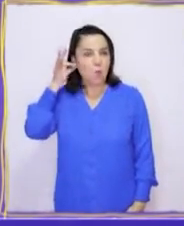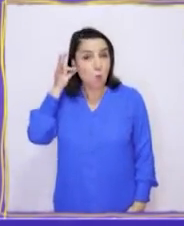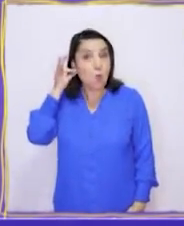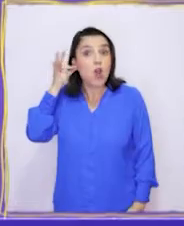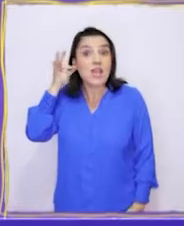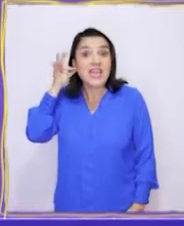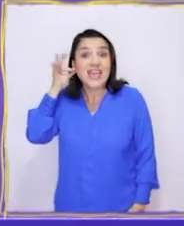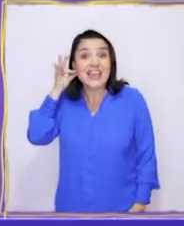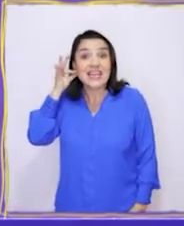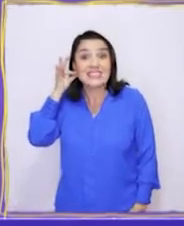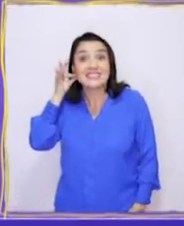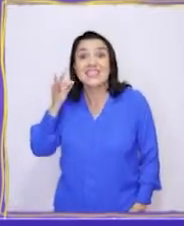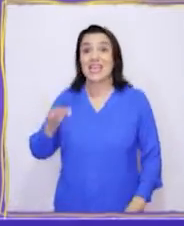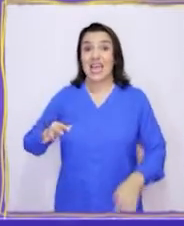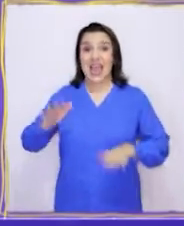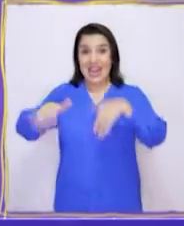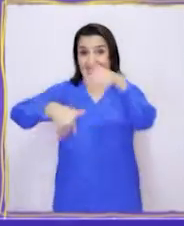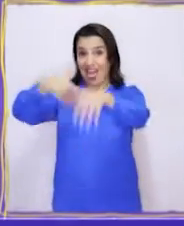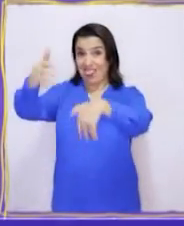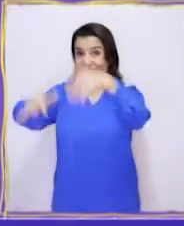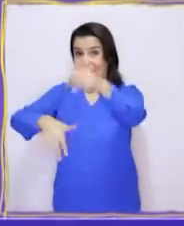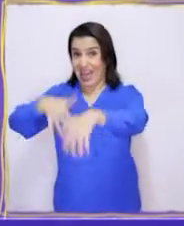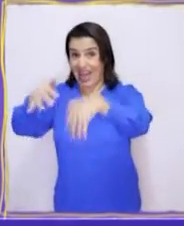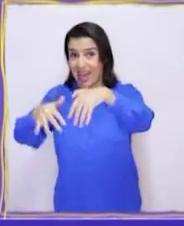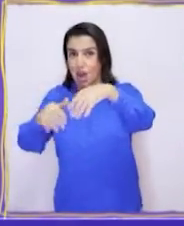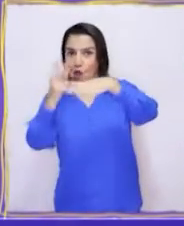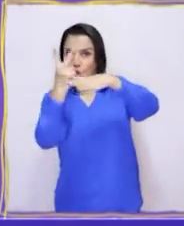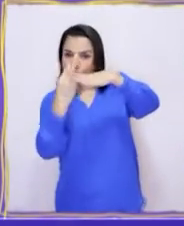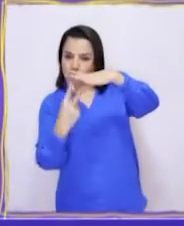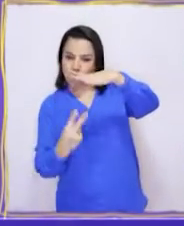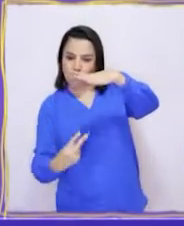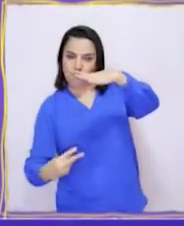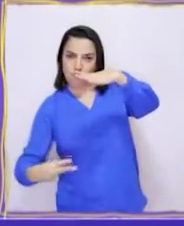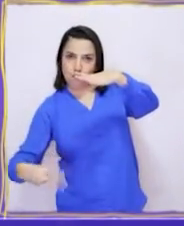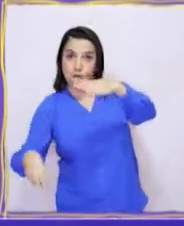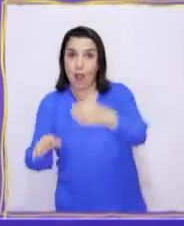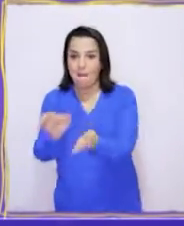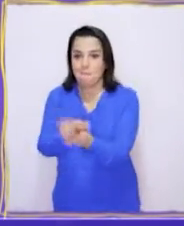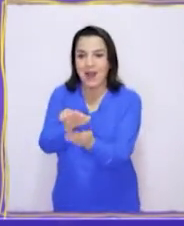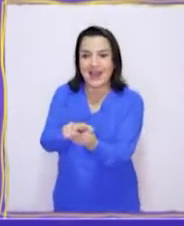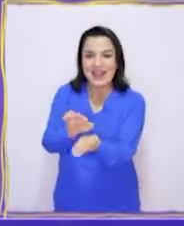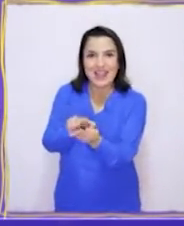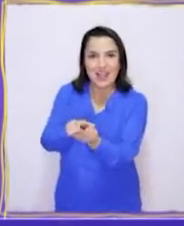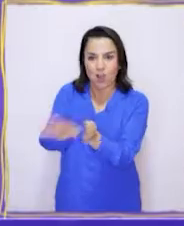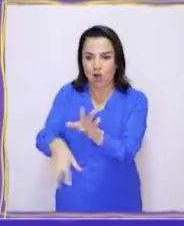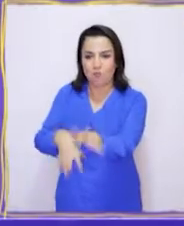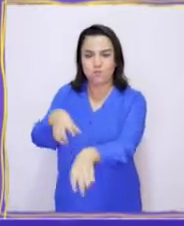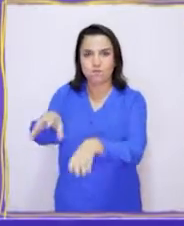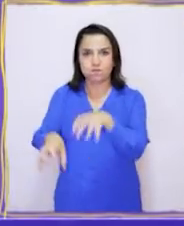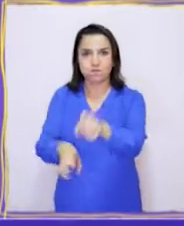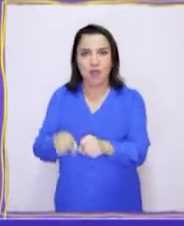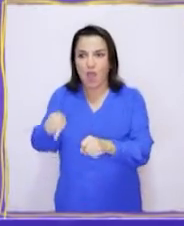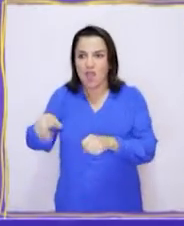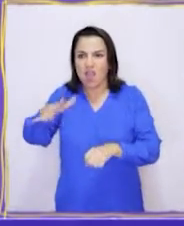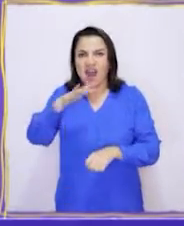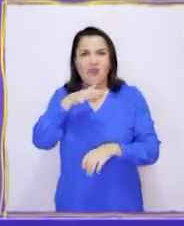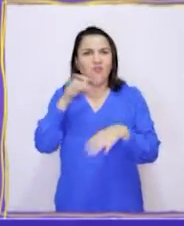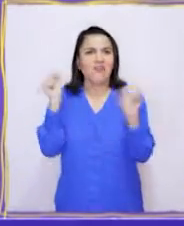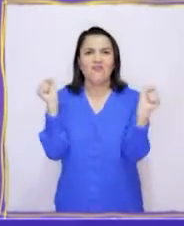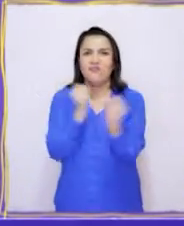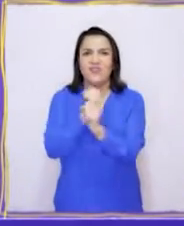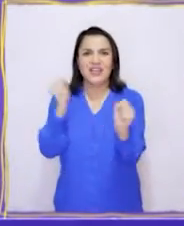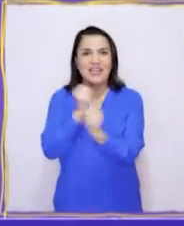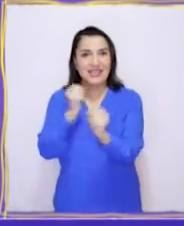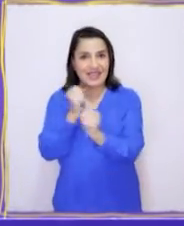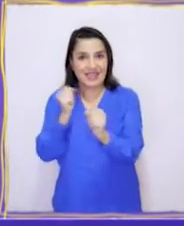nadar y bucear? Por lo que eran las encargadas de recolectar los mariscos en las aguas frías,